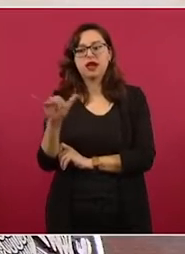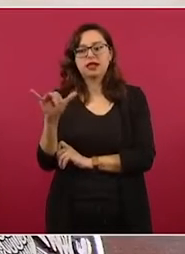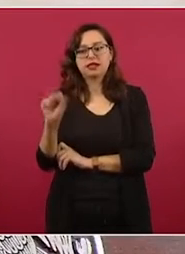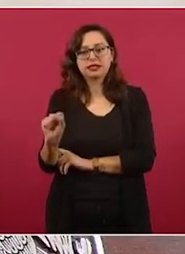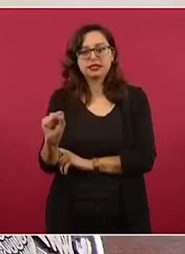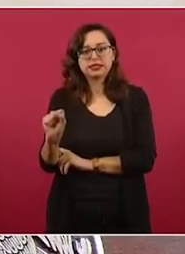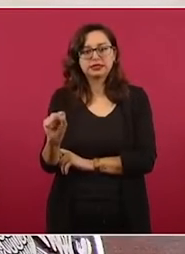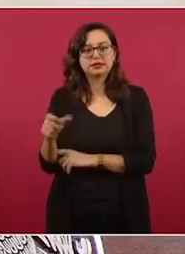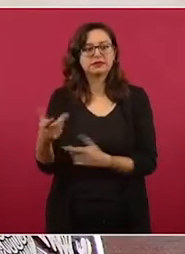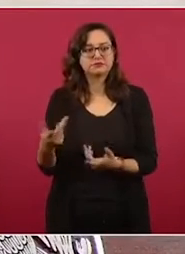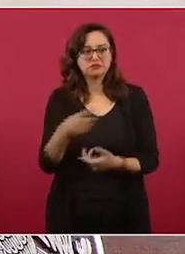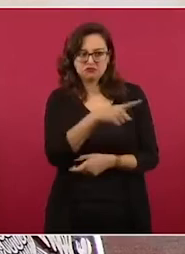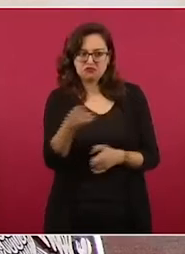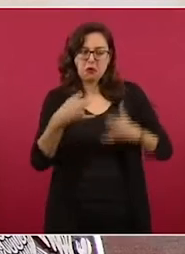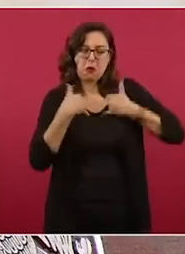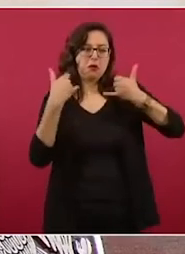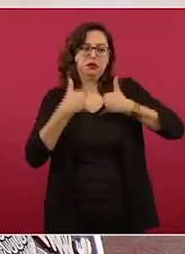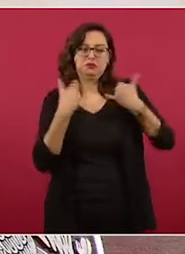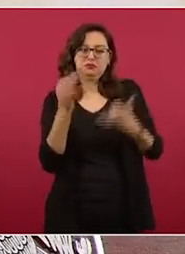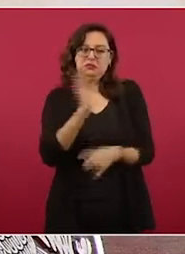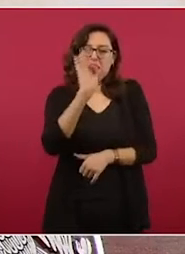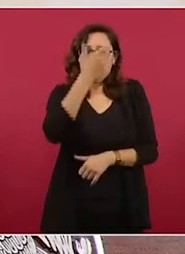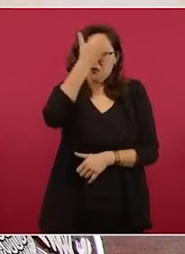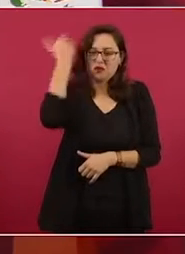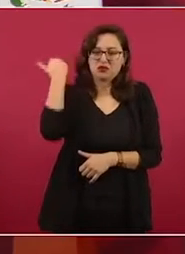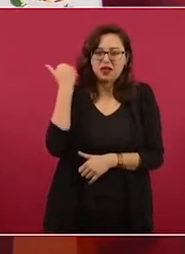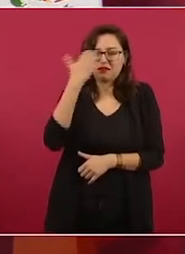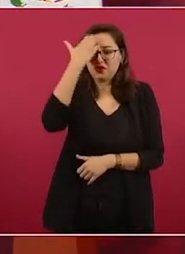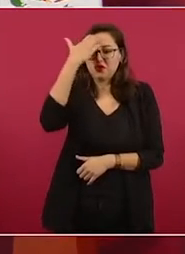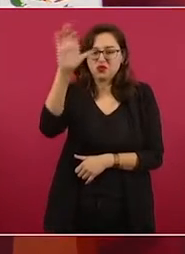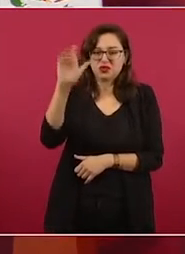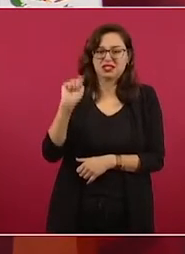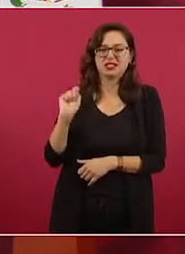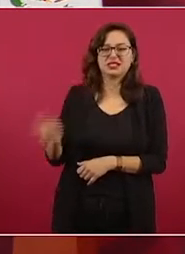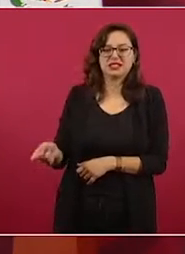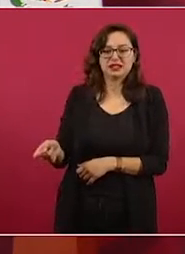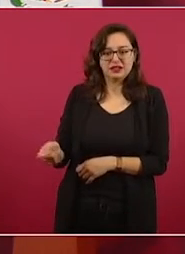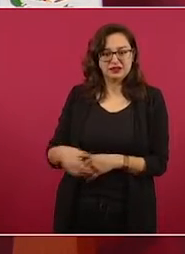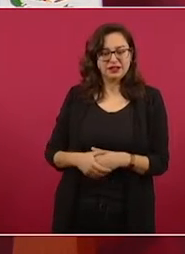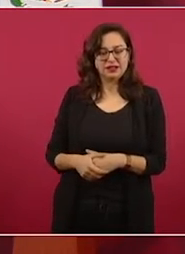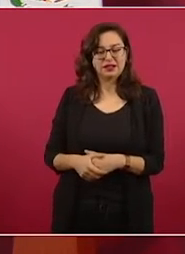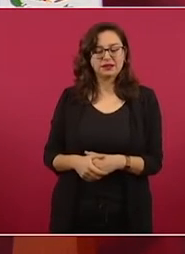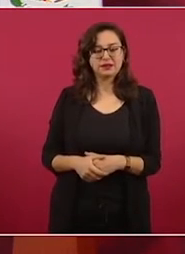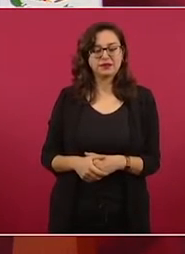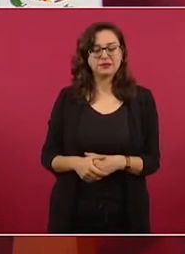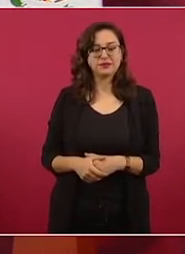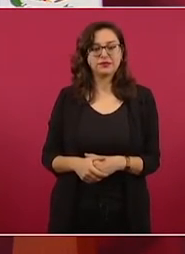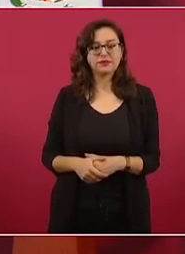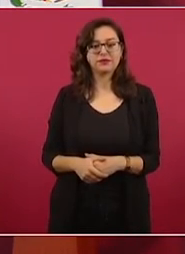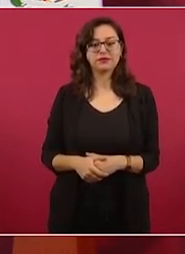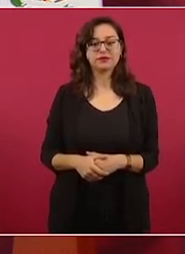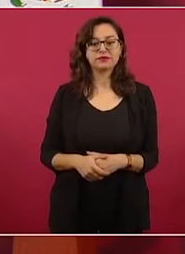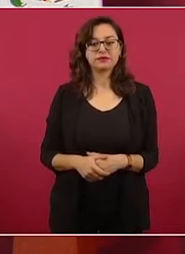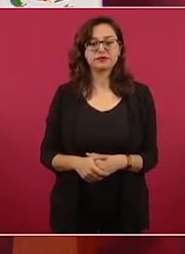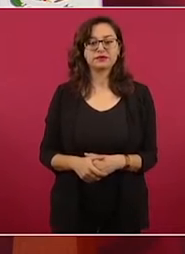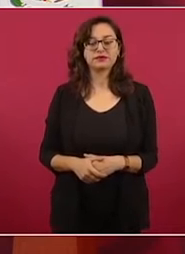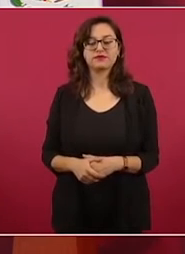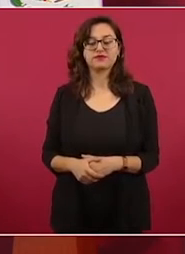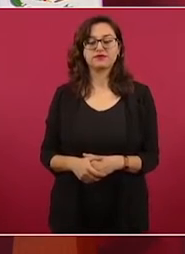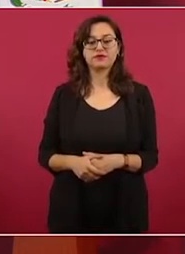Esto para los jóvenes, pues, y esto explica